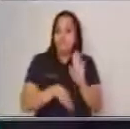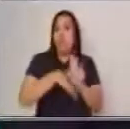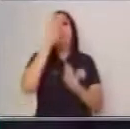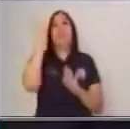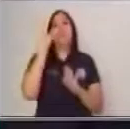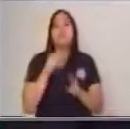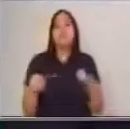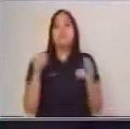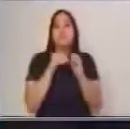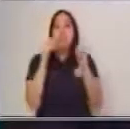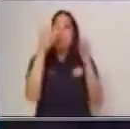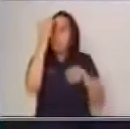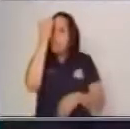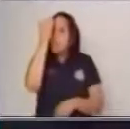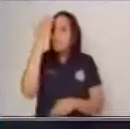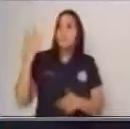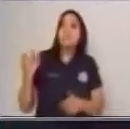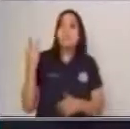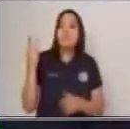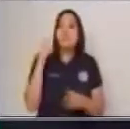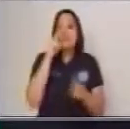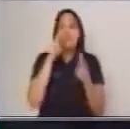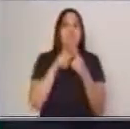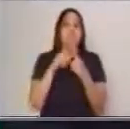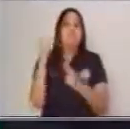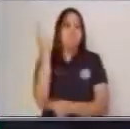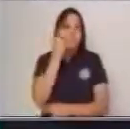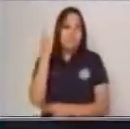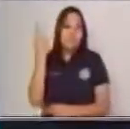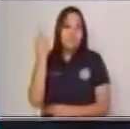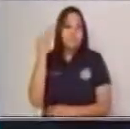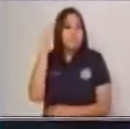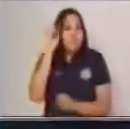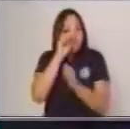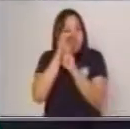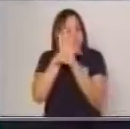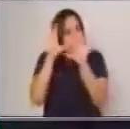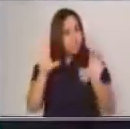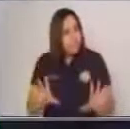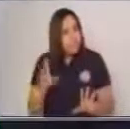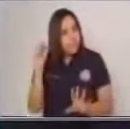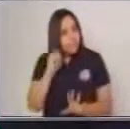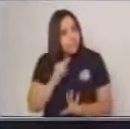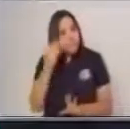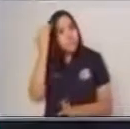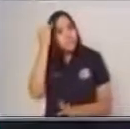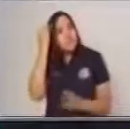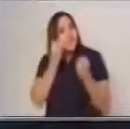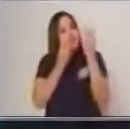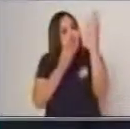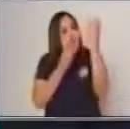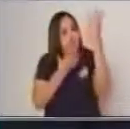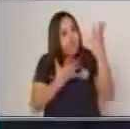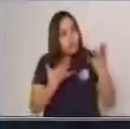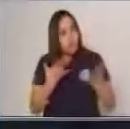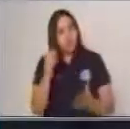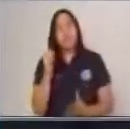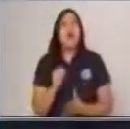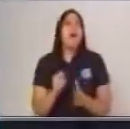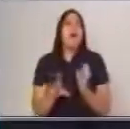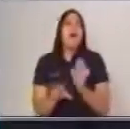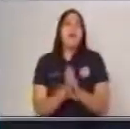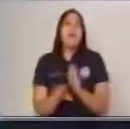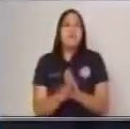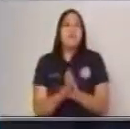grande los conocimientos de la idea principal. Eso debemos de tener muy en cuenta con la información complementaria. Segundo,